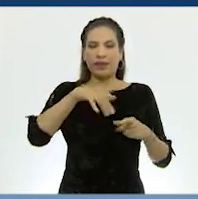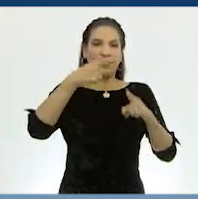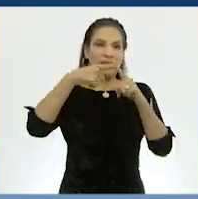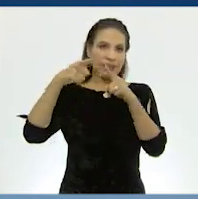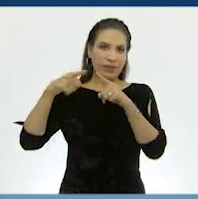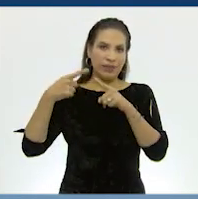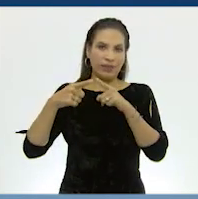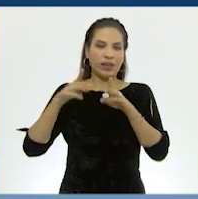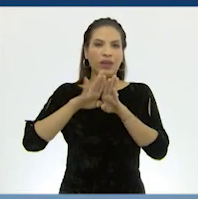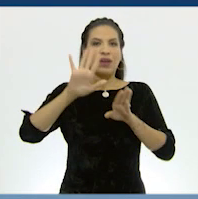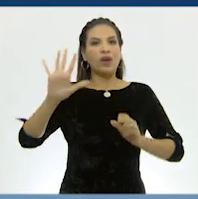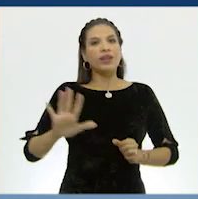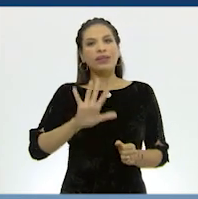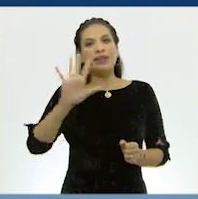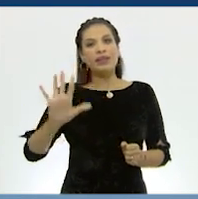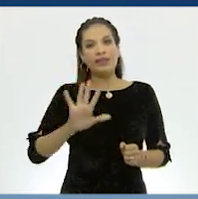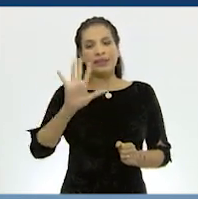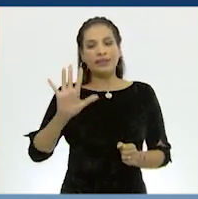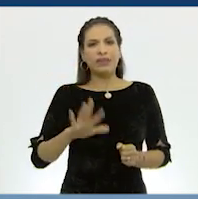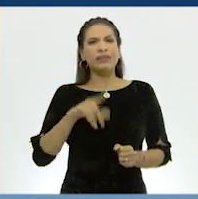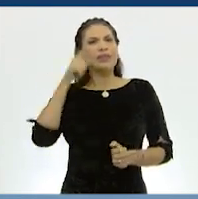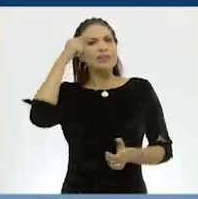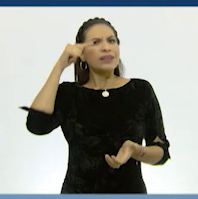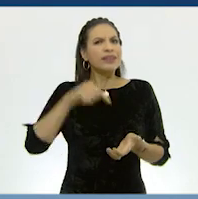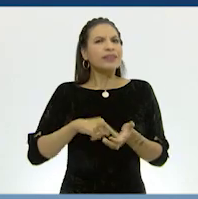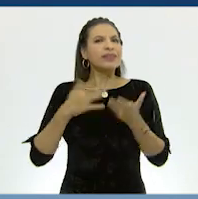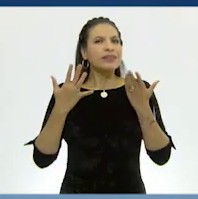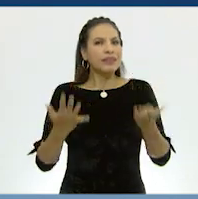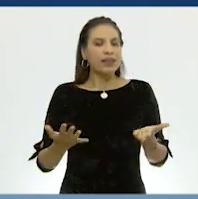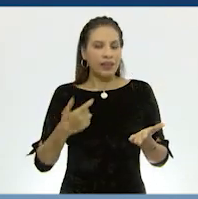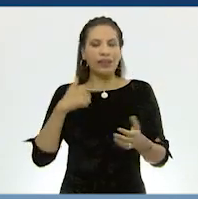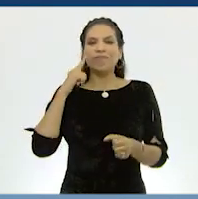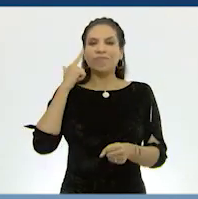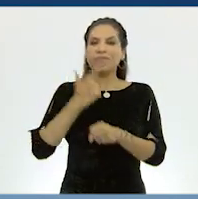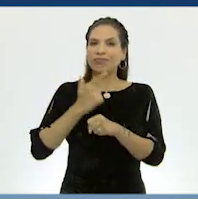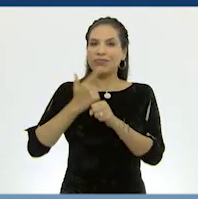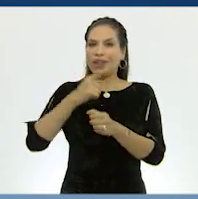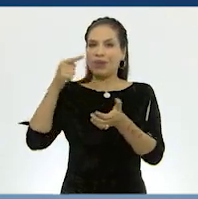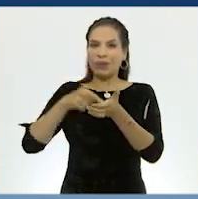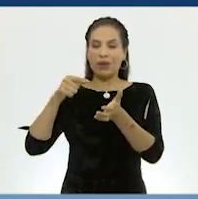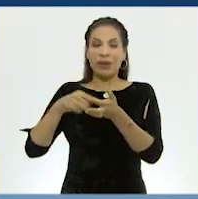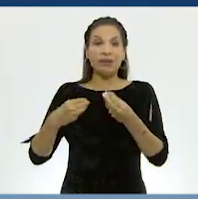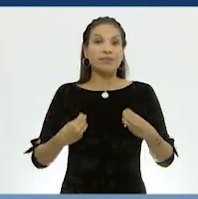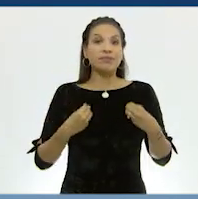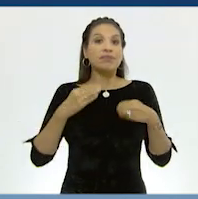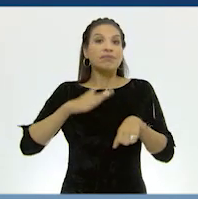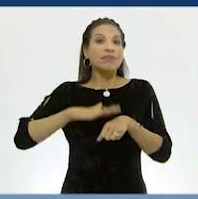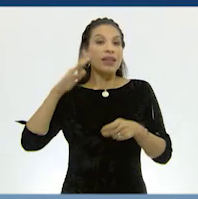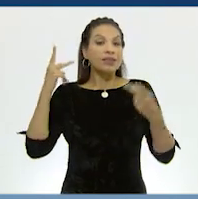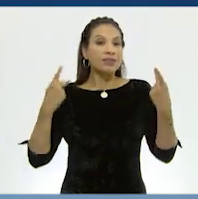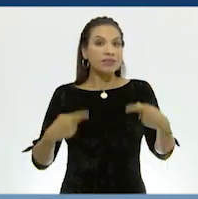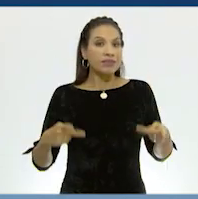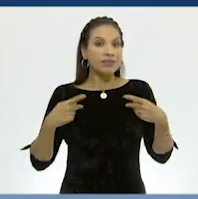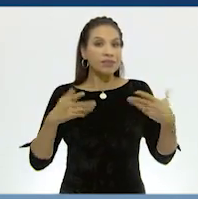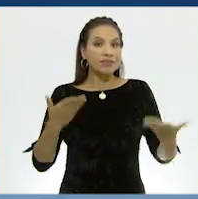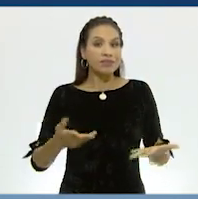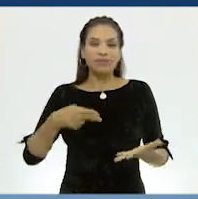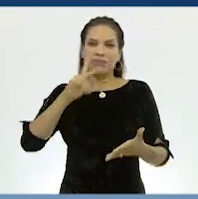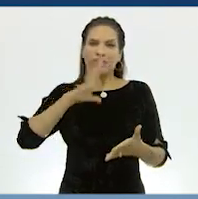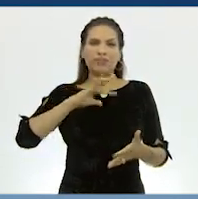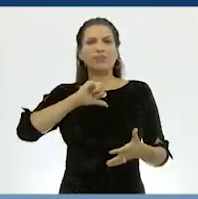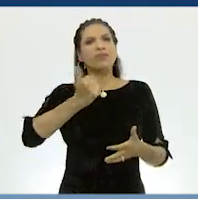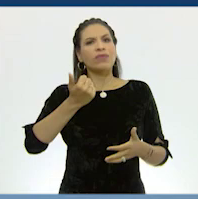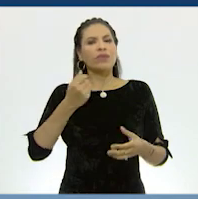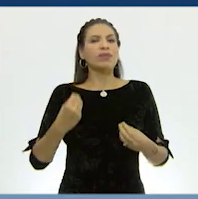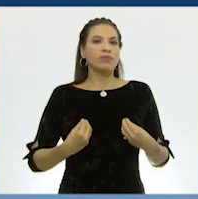diferentes continentes. ¿Y qué cree? He notado que hay lugares donde viven más personas, pero hay otros